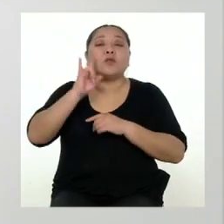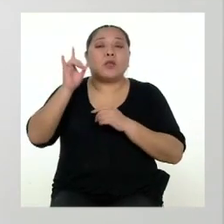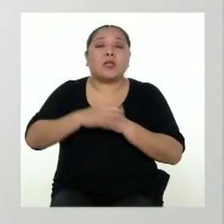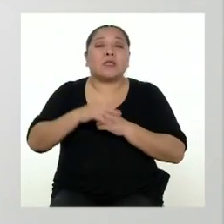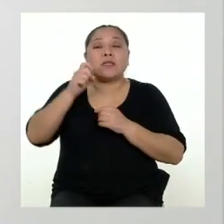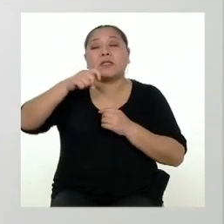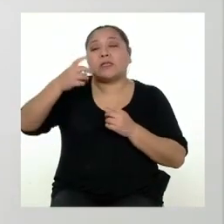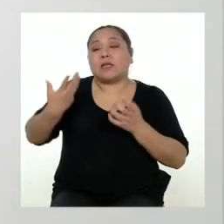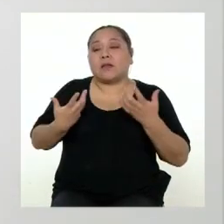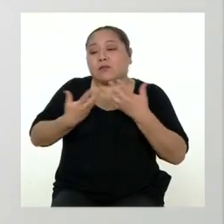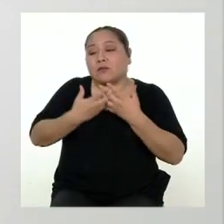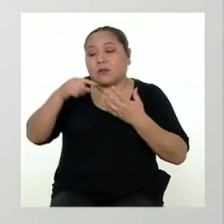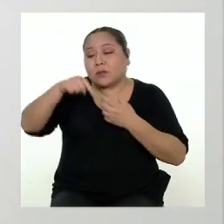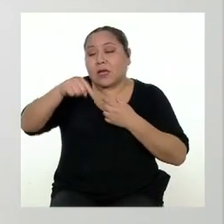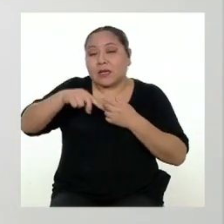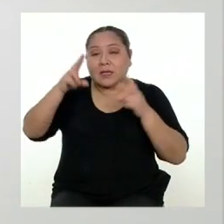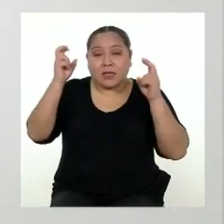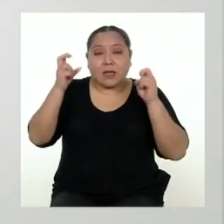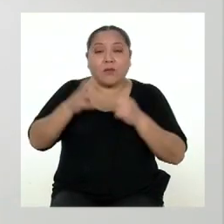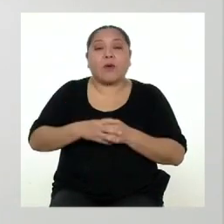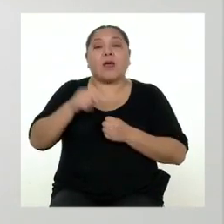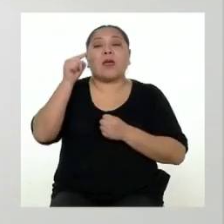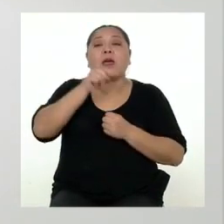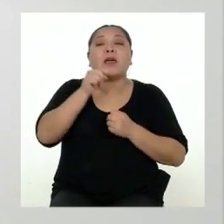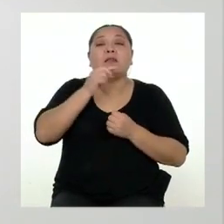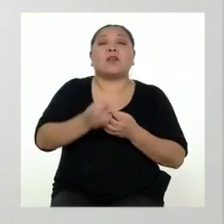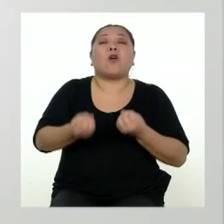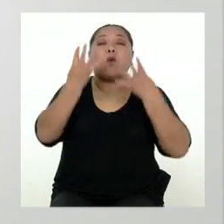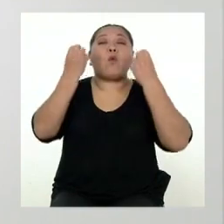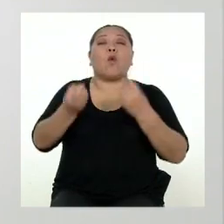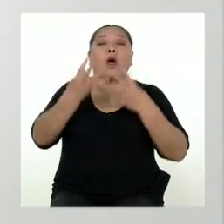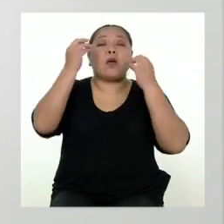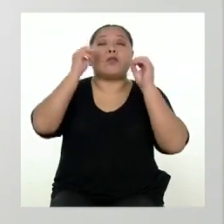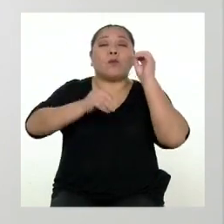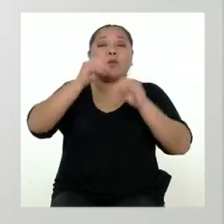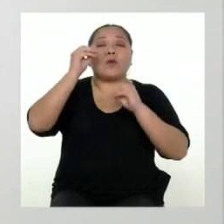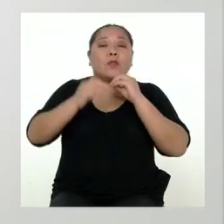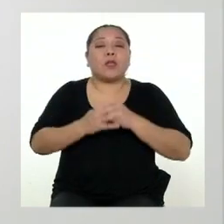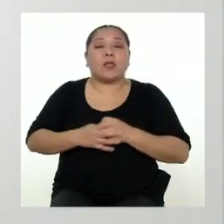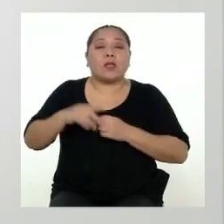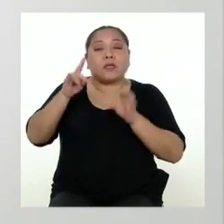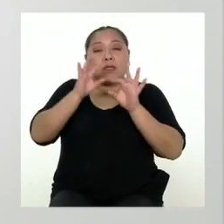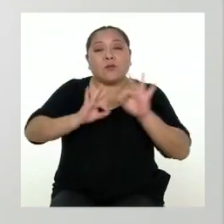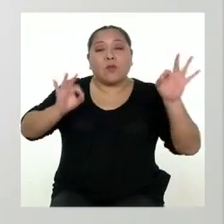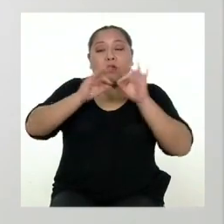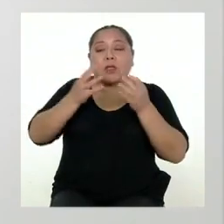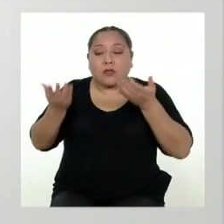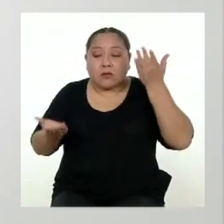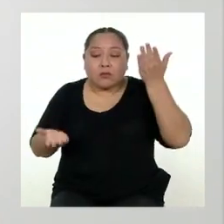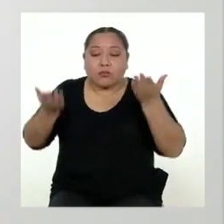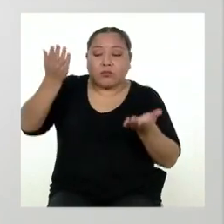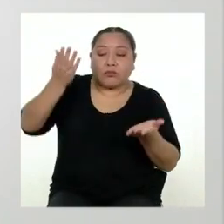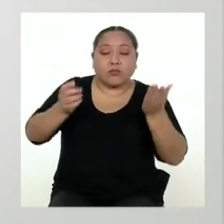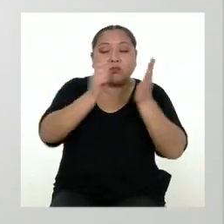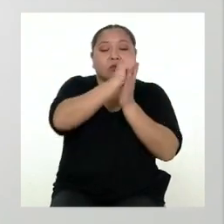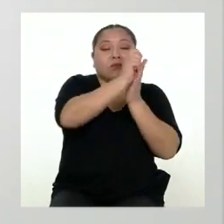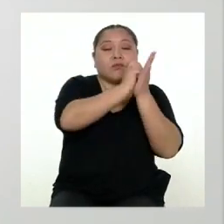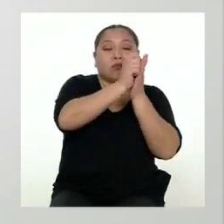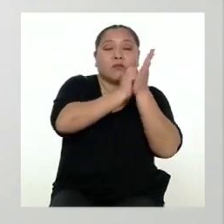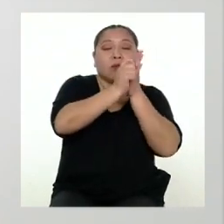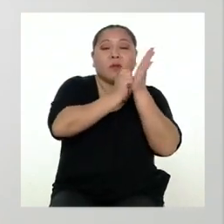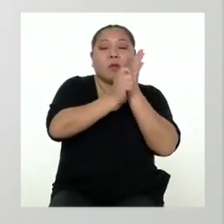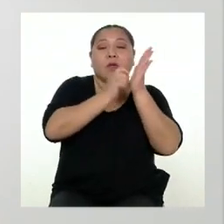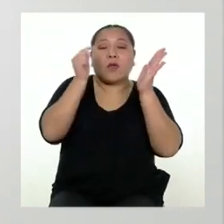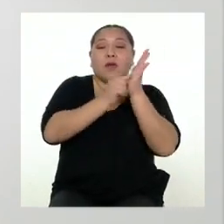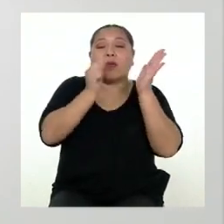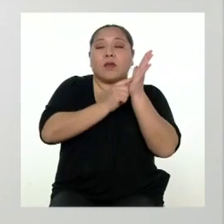deberán ser sobre ese tema. Con relación a la cantidad, es importante que haya un balance entre la imagen que